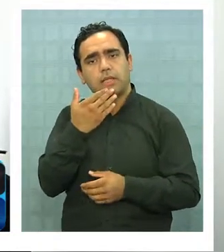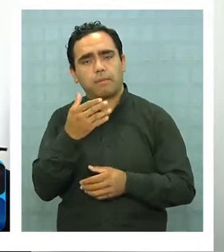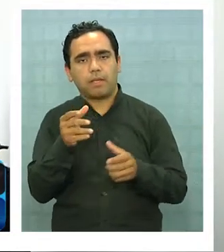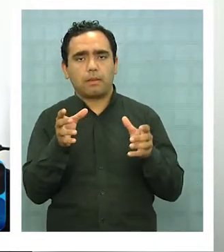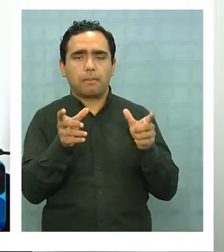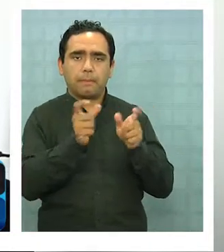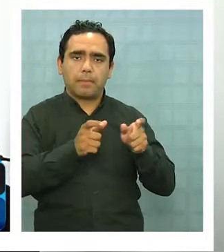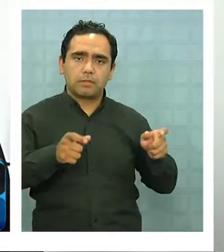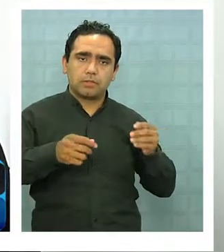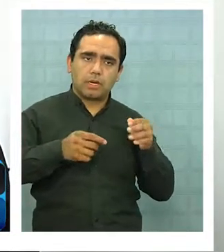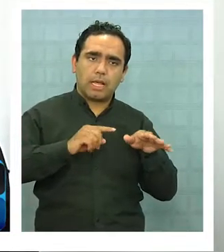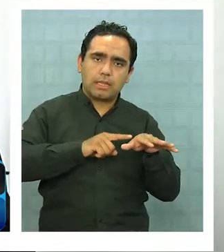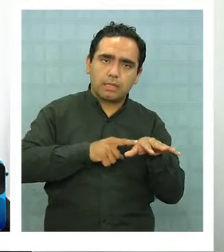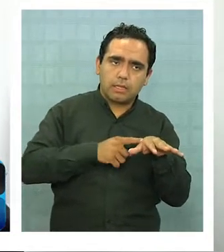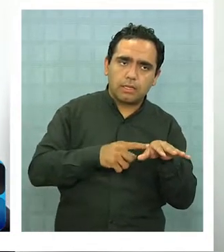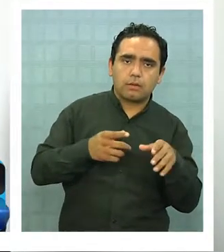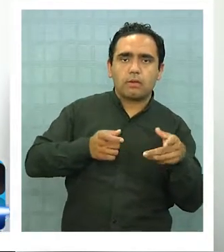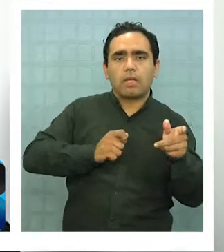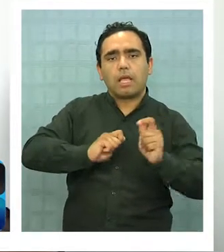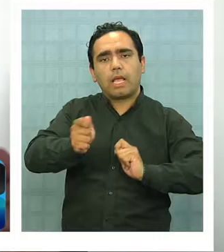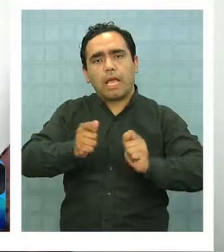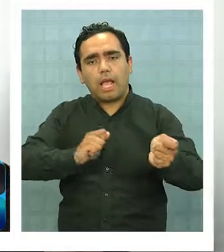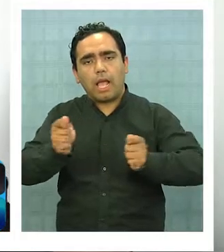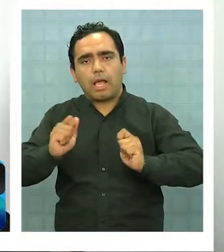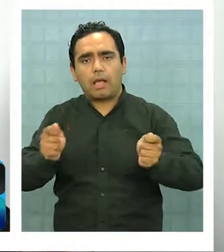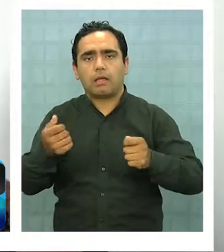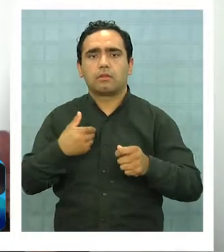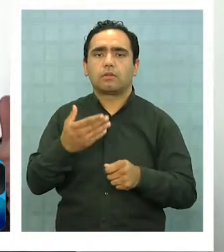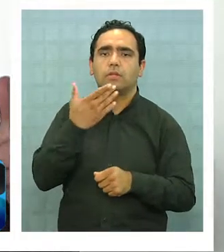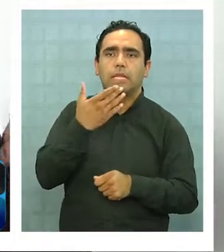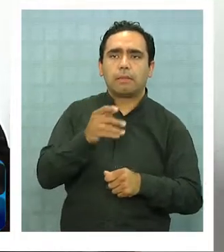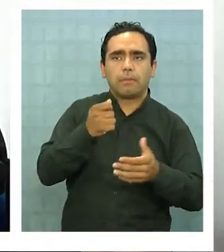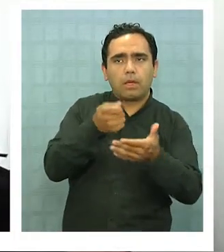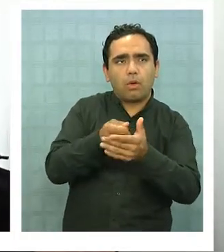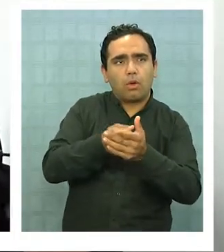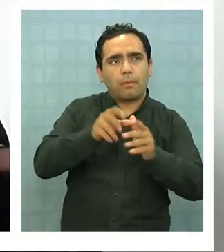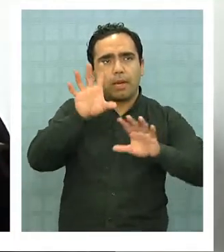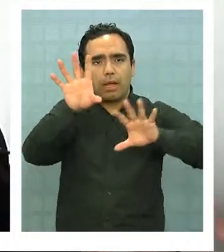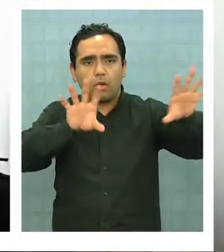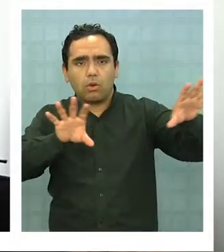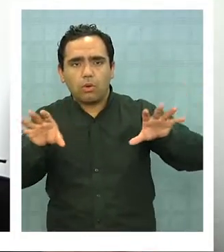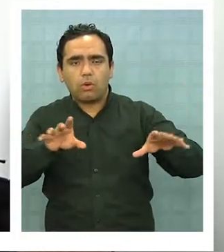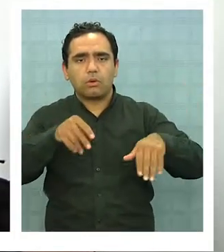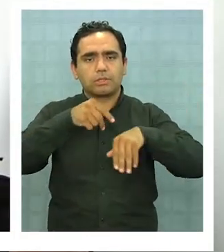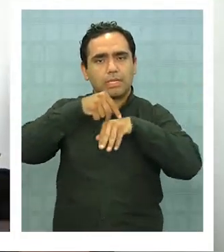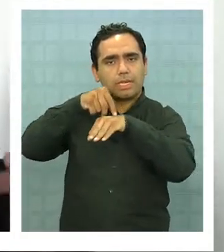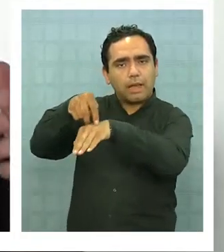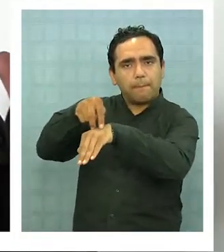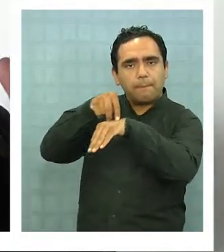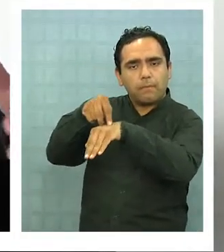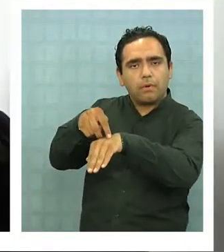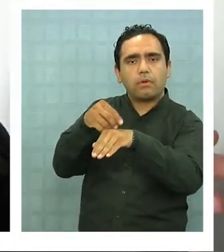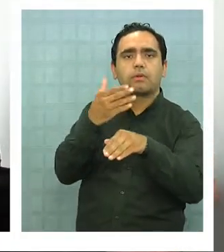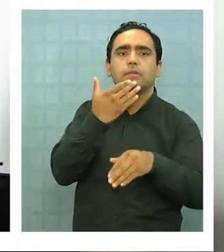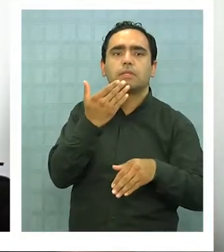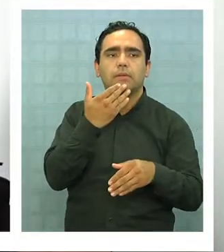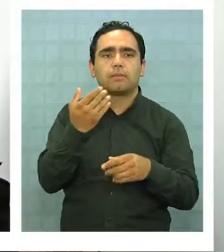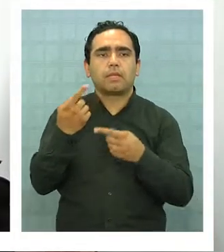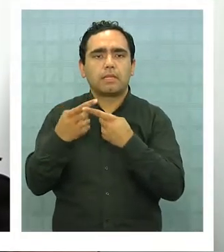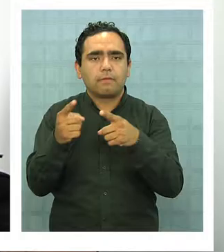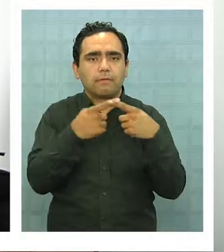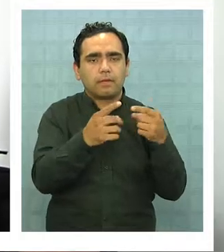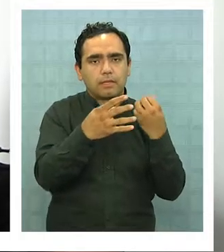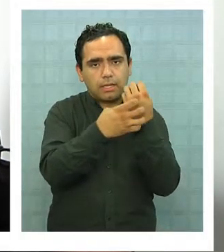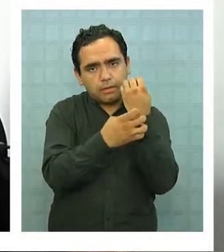la orquesta, más todo lo que son los gastos de producción, lo que significa la puesta en escena, los traslados, los transportes, ¿no es cierto que hay que hacer de la orquesta de diferentes